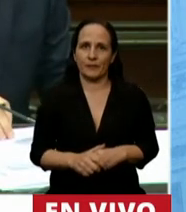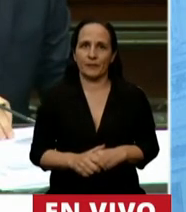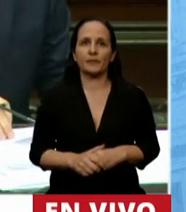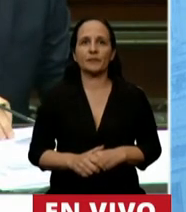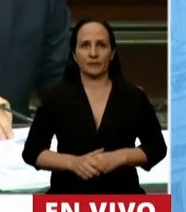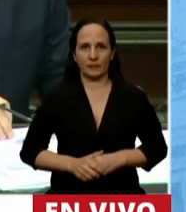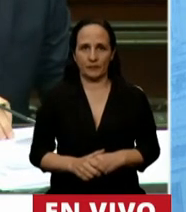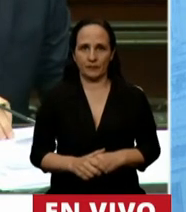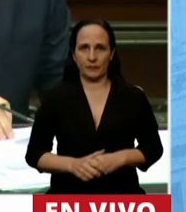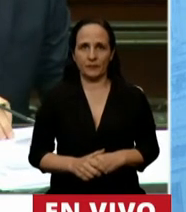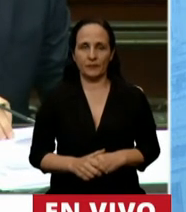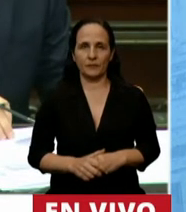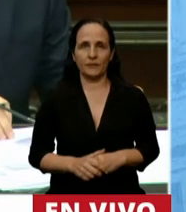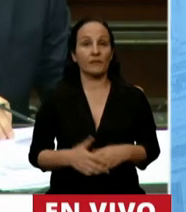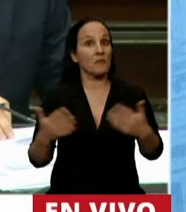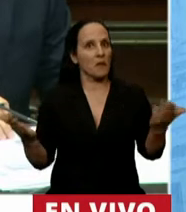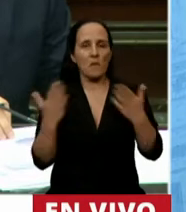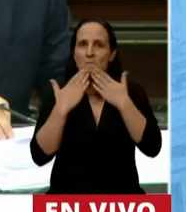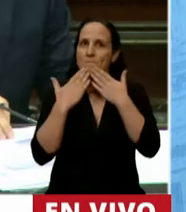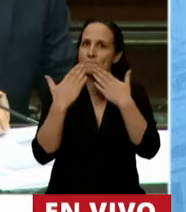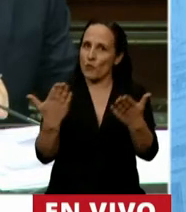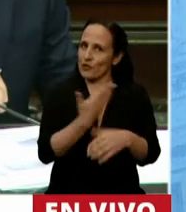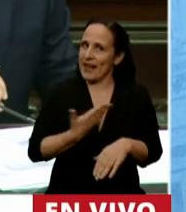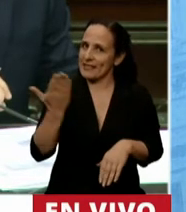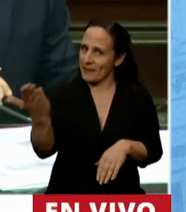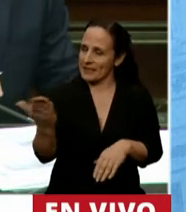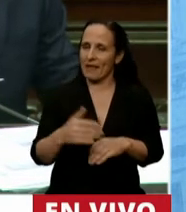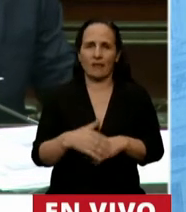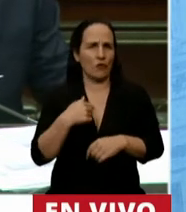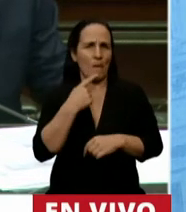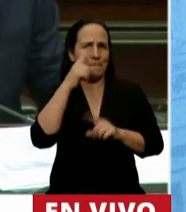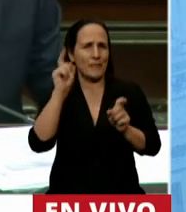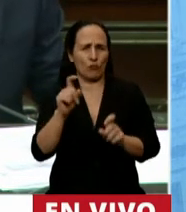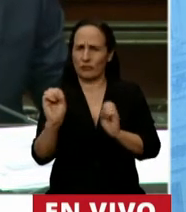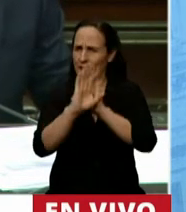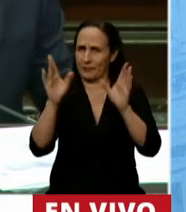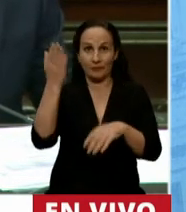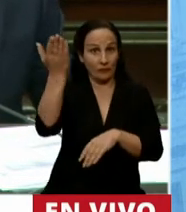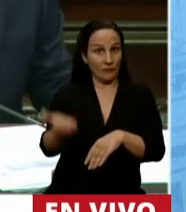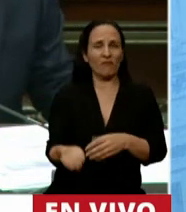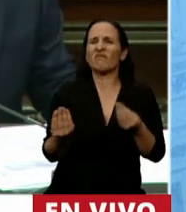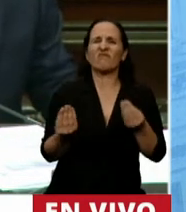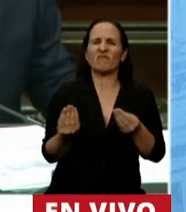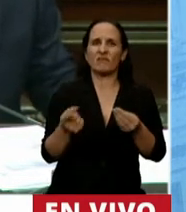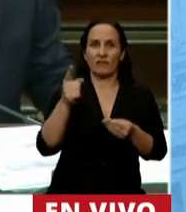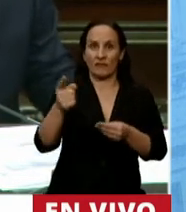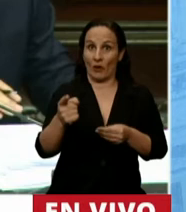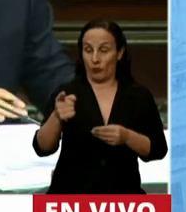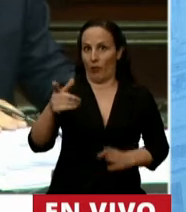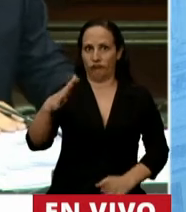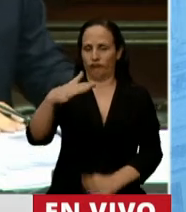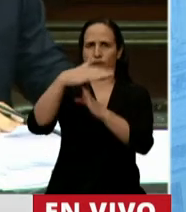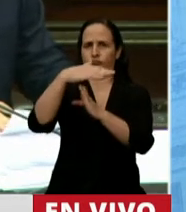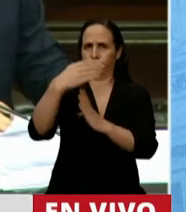Muchas gracias, Presidente. Las preguntas son concretas. Usted, señor Jefe de Gabinete, es el Jefe de la Administración General del país.